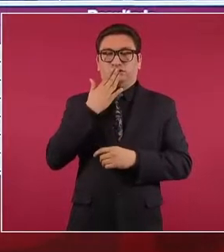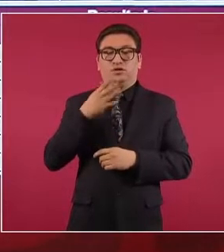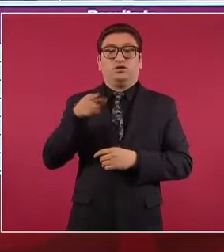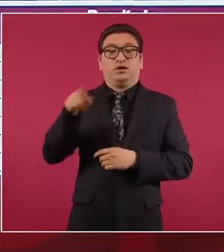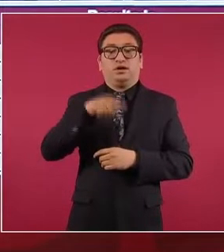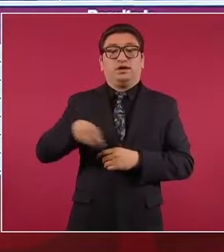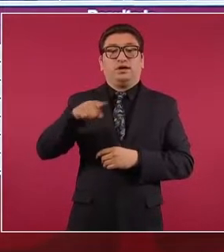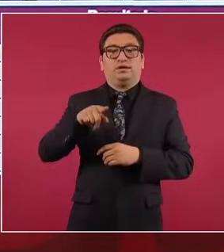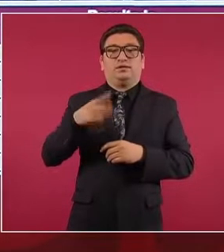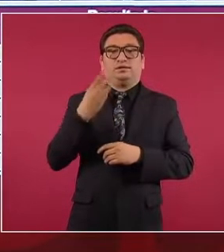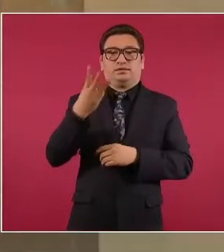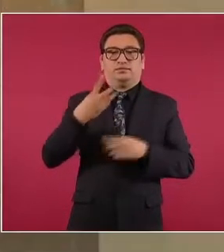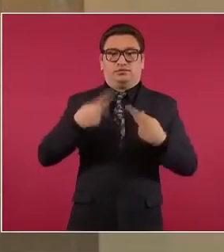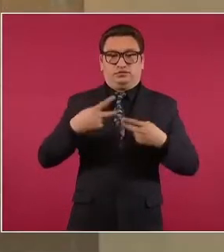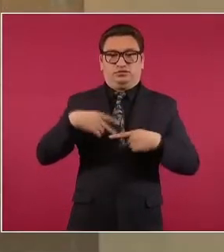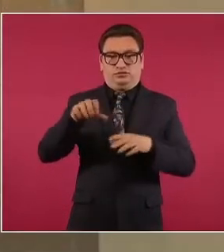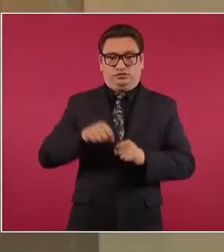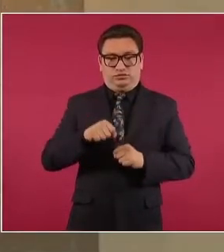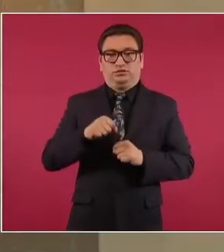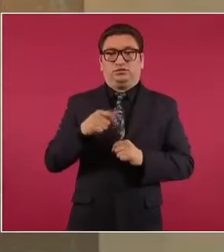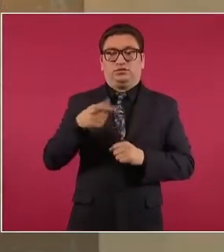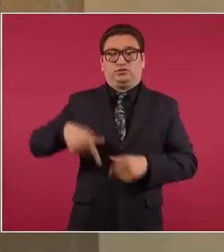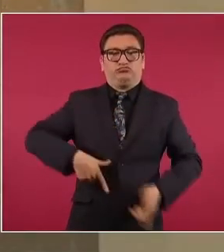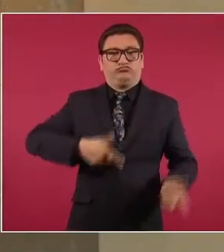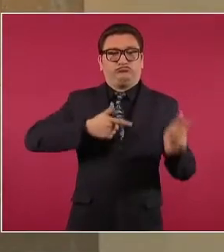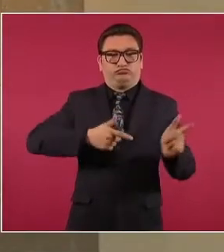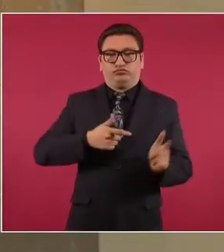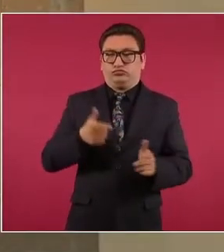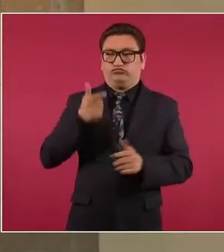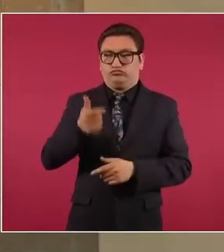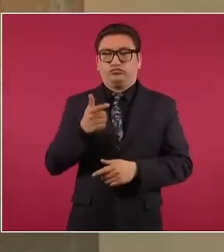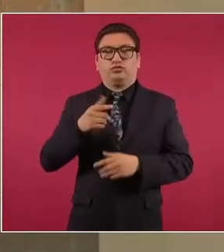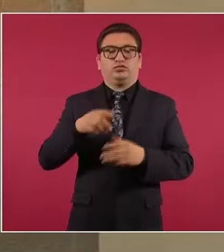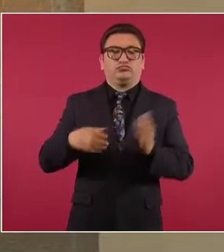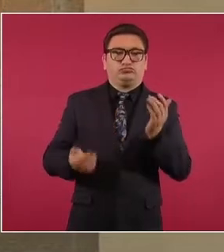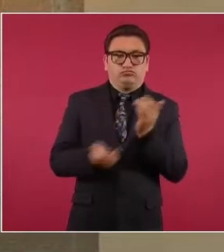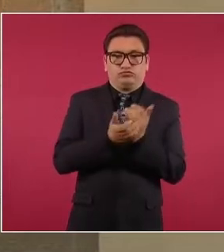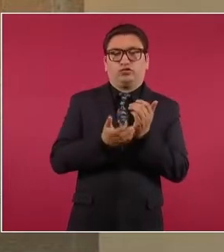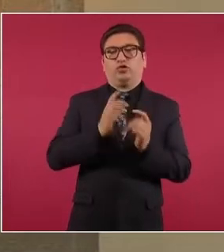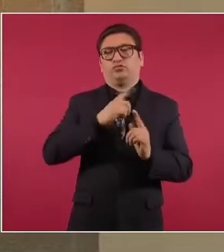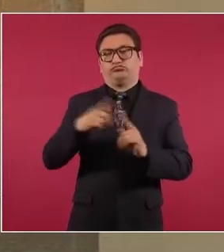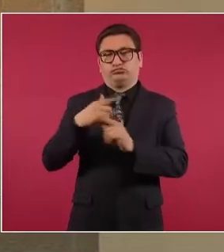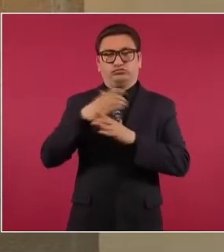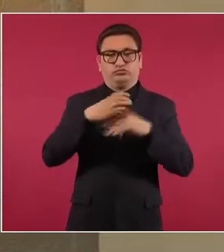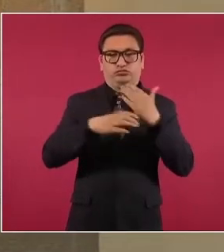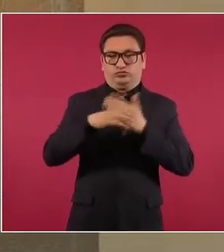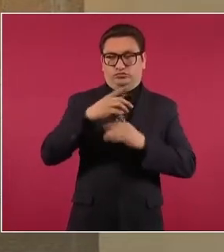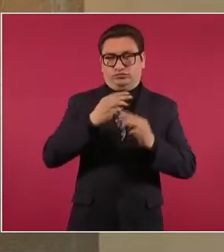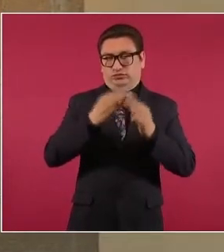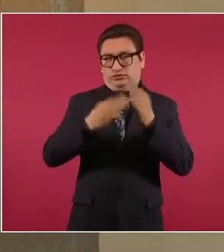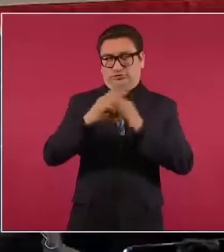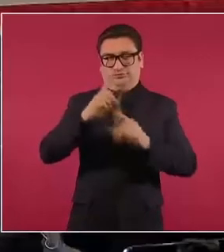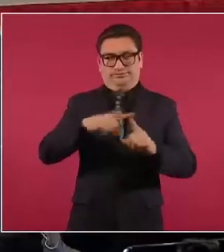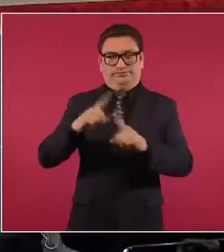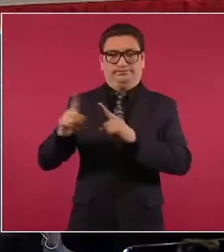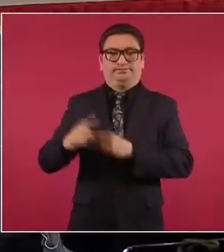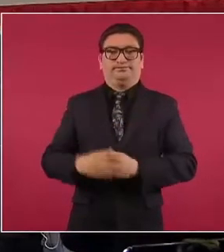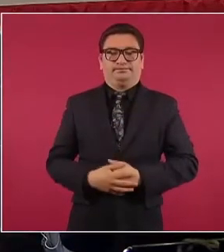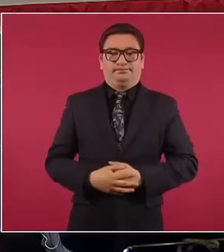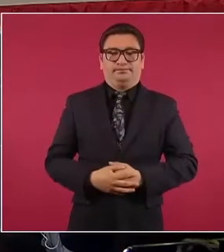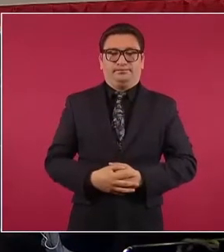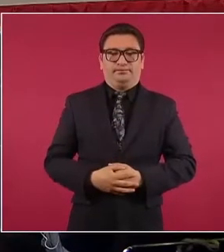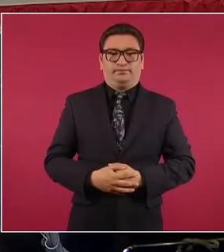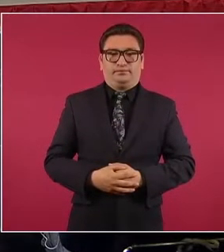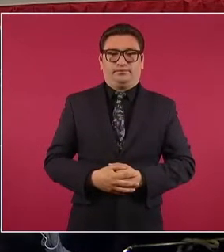tres personas detenidas con tres armas largas, armas cortas, cargadores, equipo táctico, entre otros elementos.